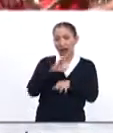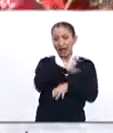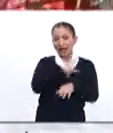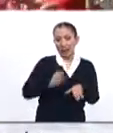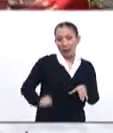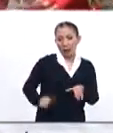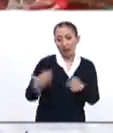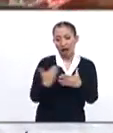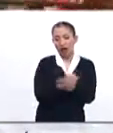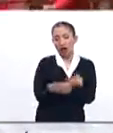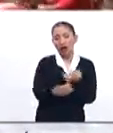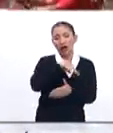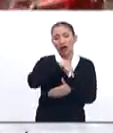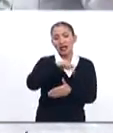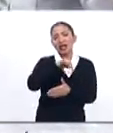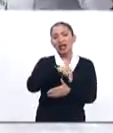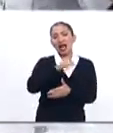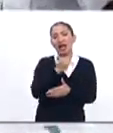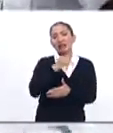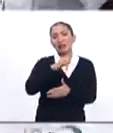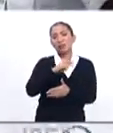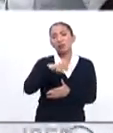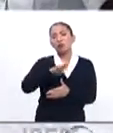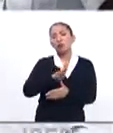Salvador con la victoria de Nayib Bukele,